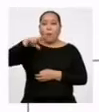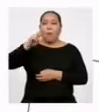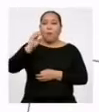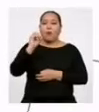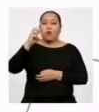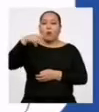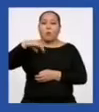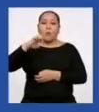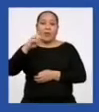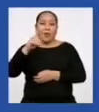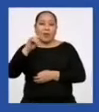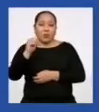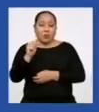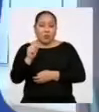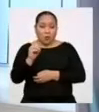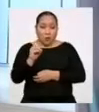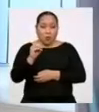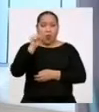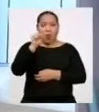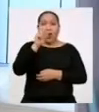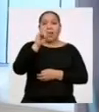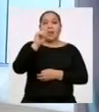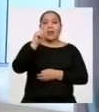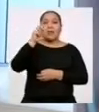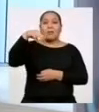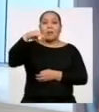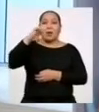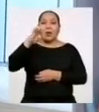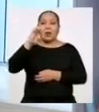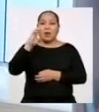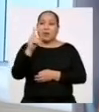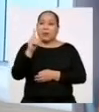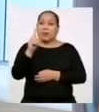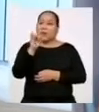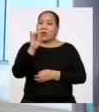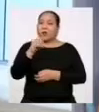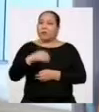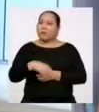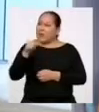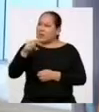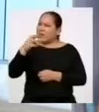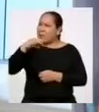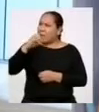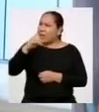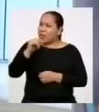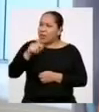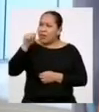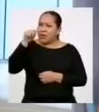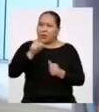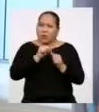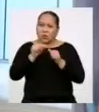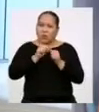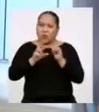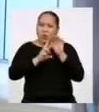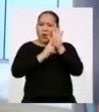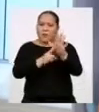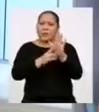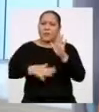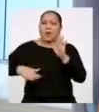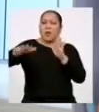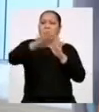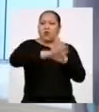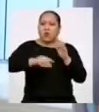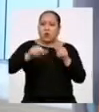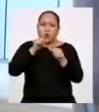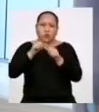promedio aritmético. Eso quiere decir que la media o promedio aritmético es el valor que representa todas